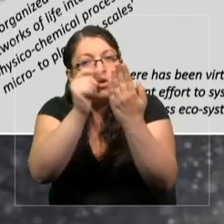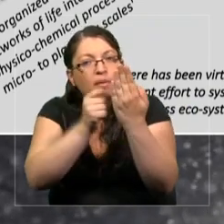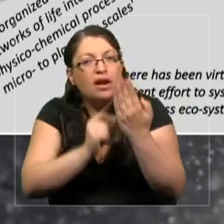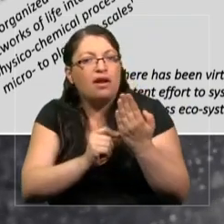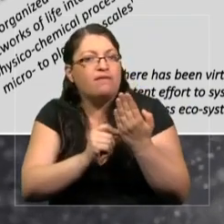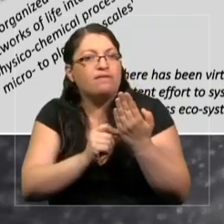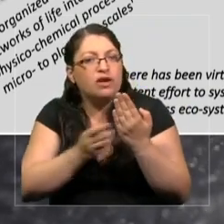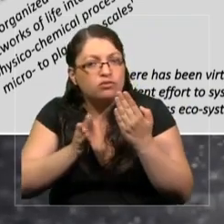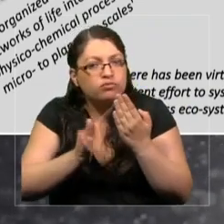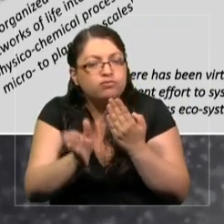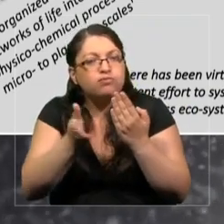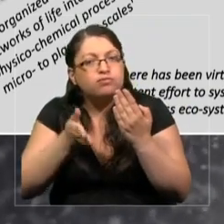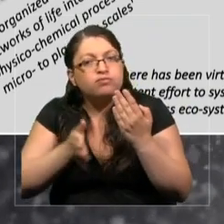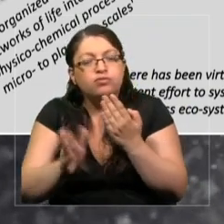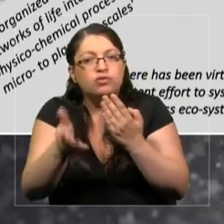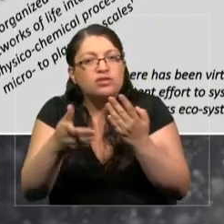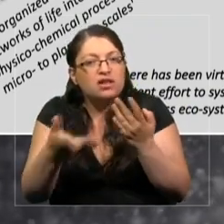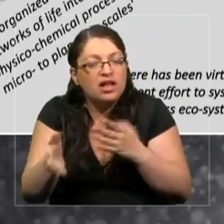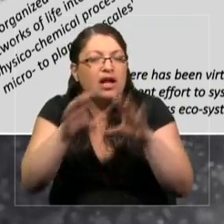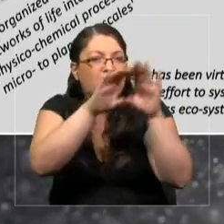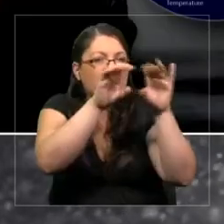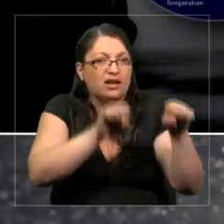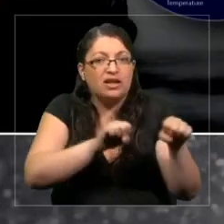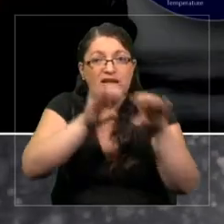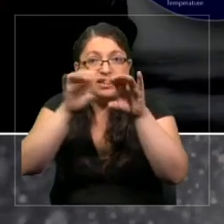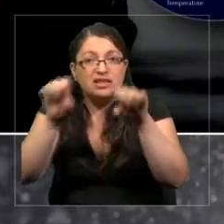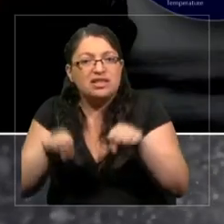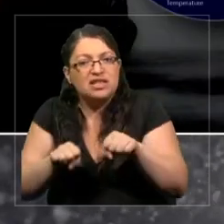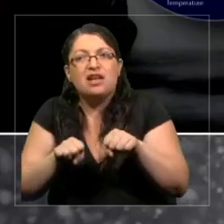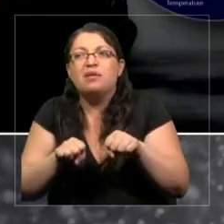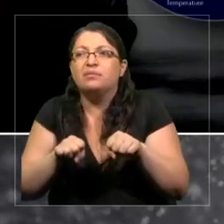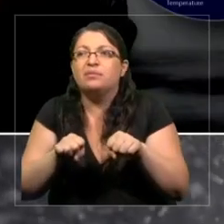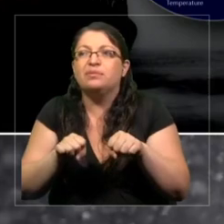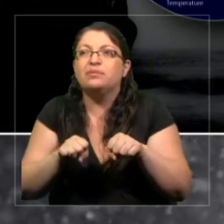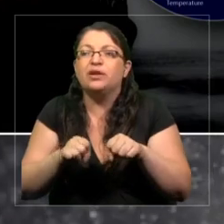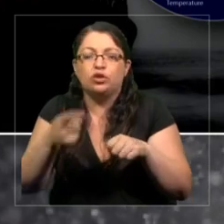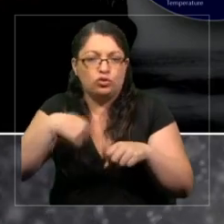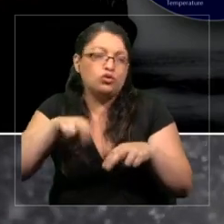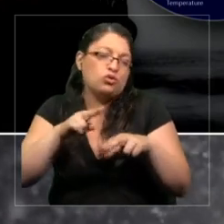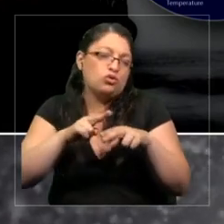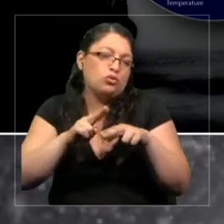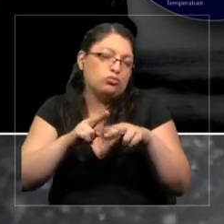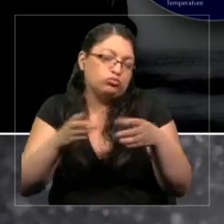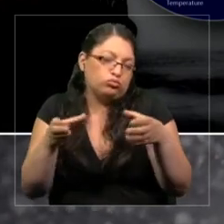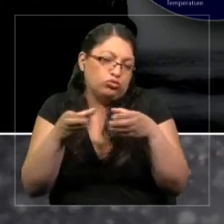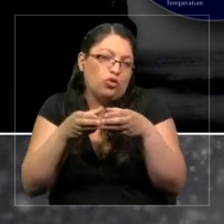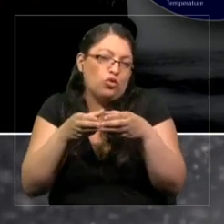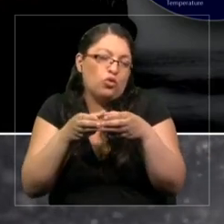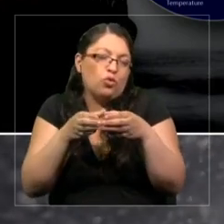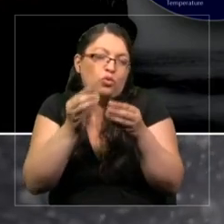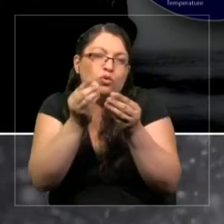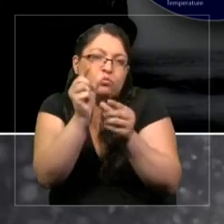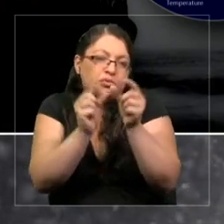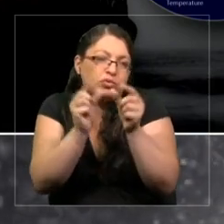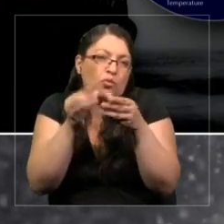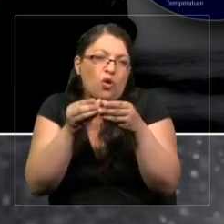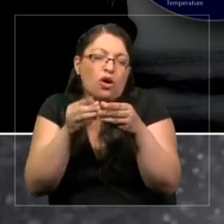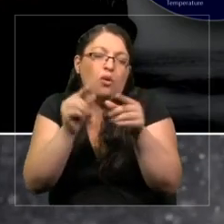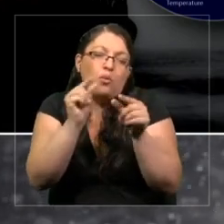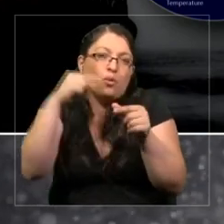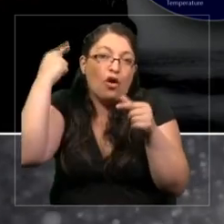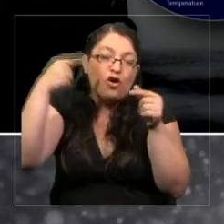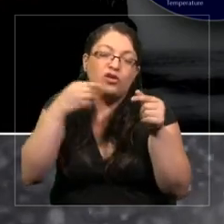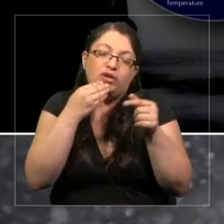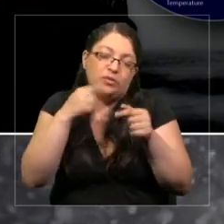un ecosistema y fuimos un pequeño grupo de personas locas, un poco locas, que me incluyo.